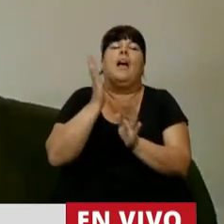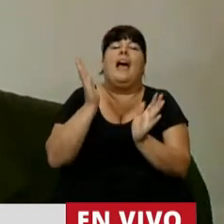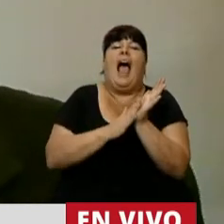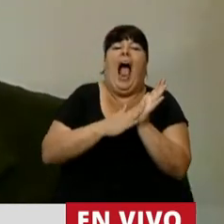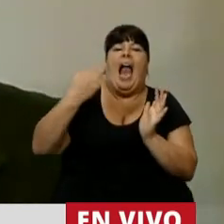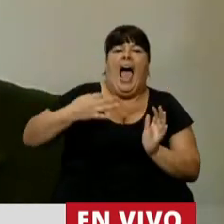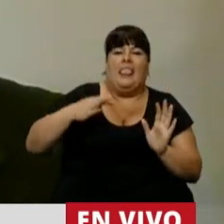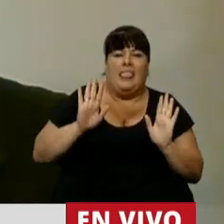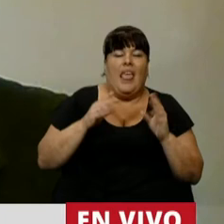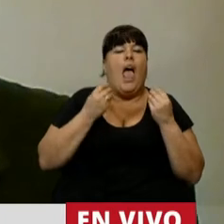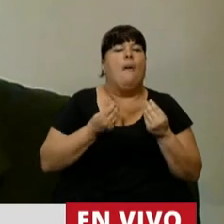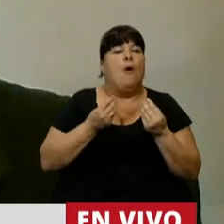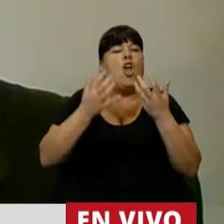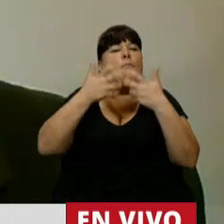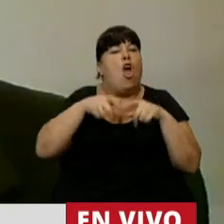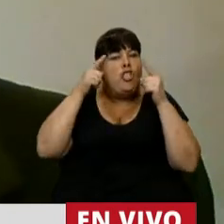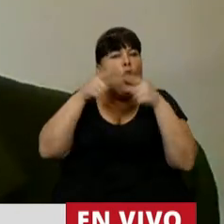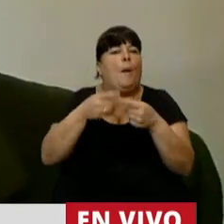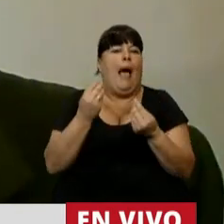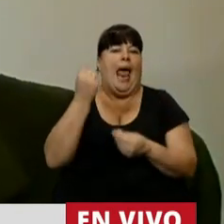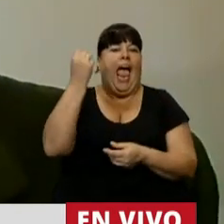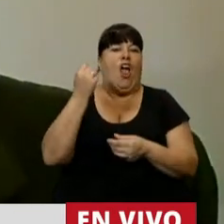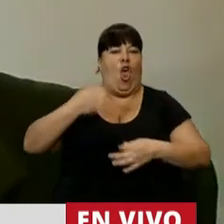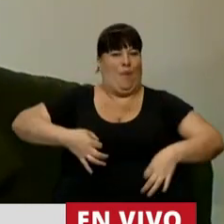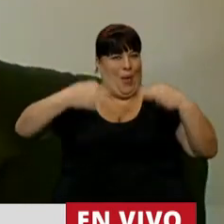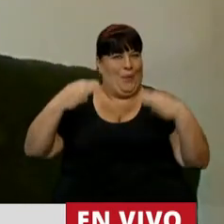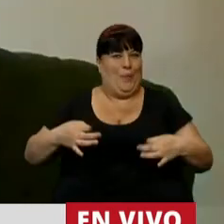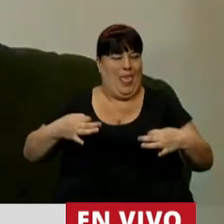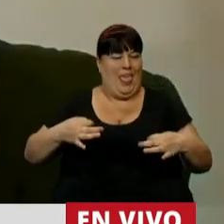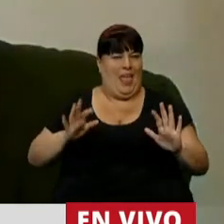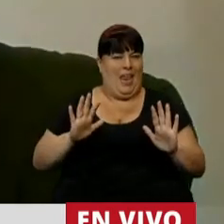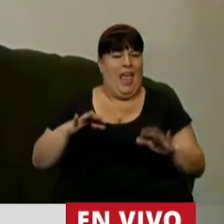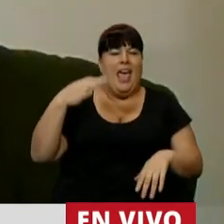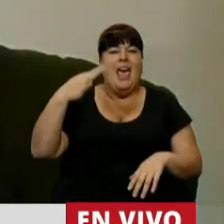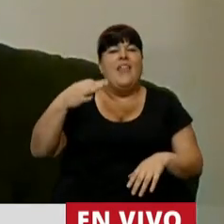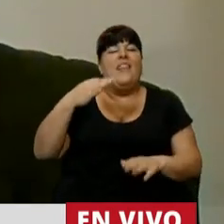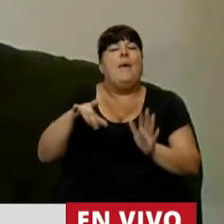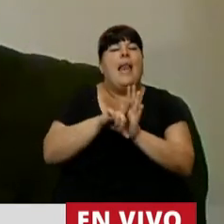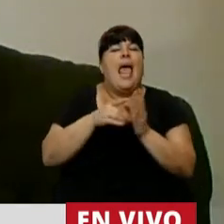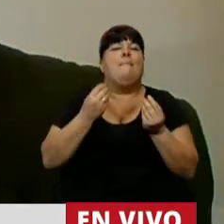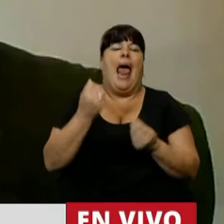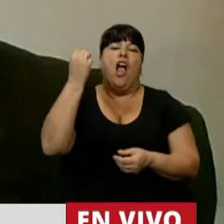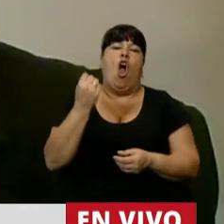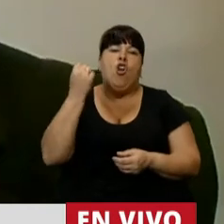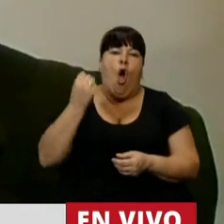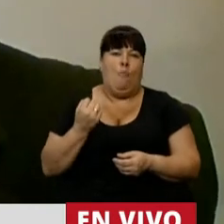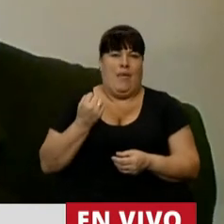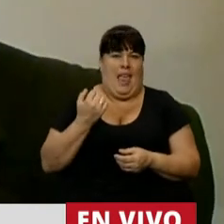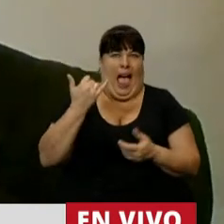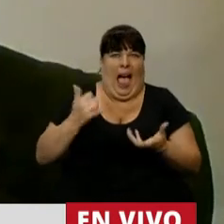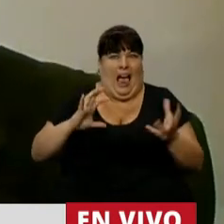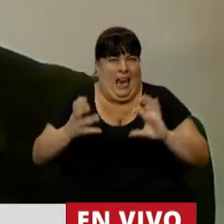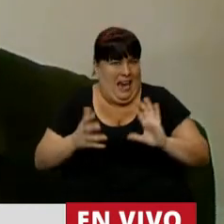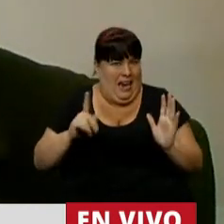porque el proyecto está pensado para una economía sana ¿tenemos que legislar para una economía insana